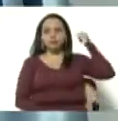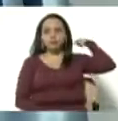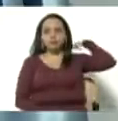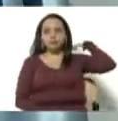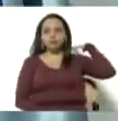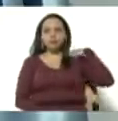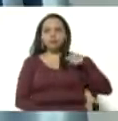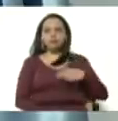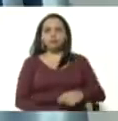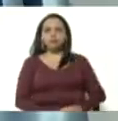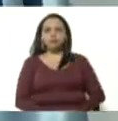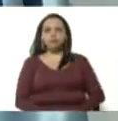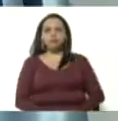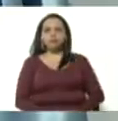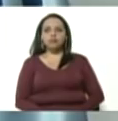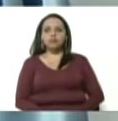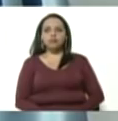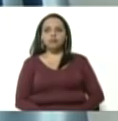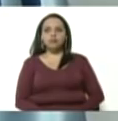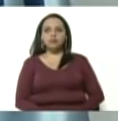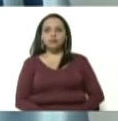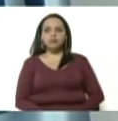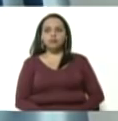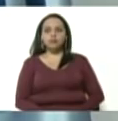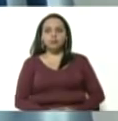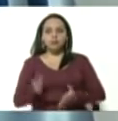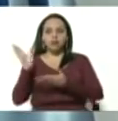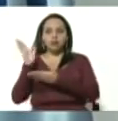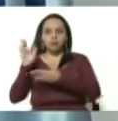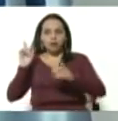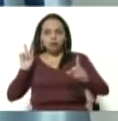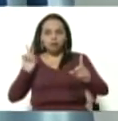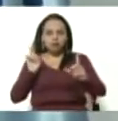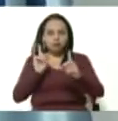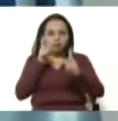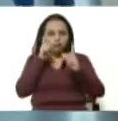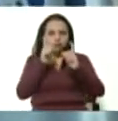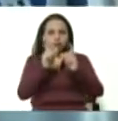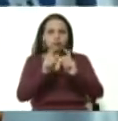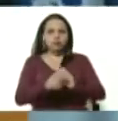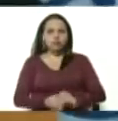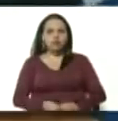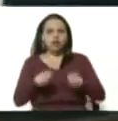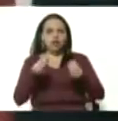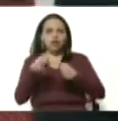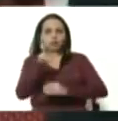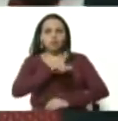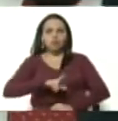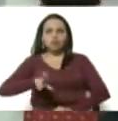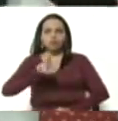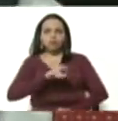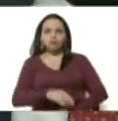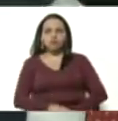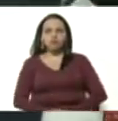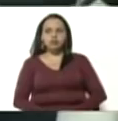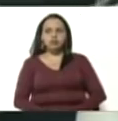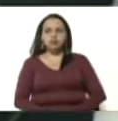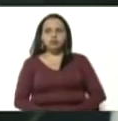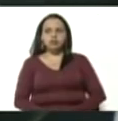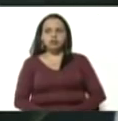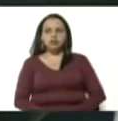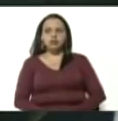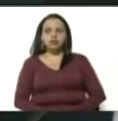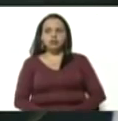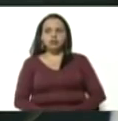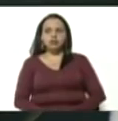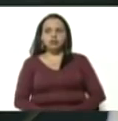Vean ustedes, por favor, pueden acercar la cámara. Como utilizan, inclusive, los